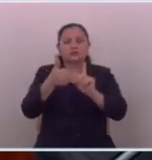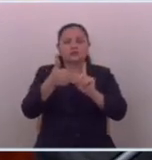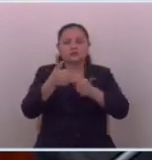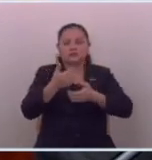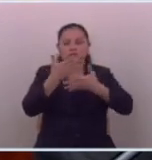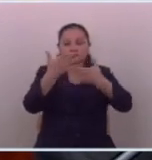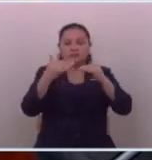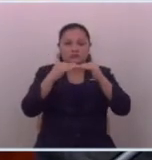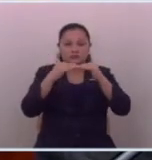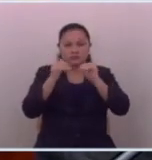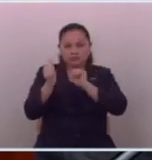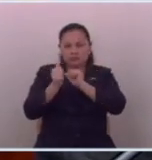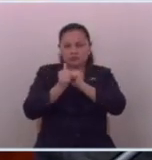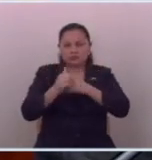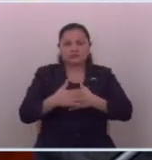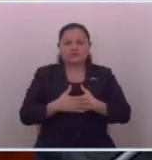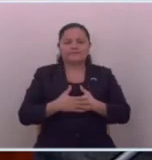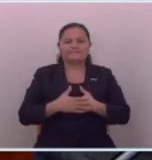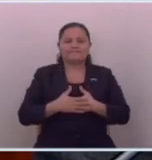pronunciamos con ustedes también